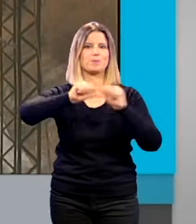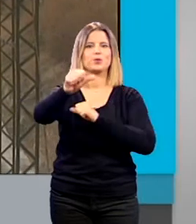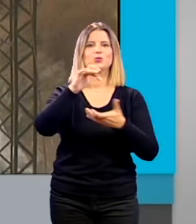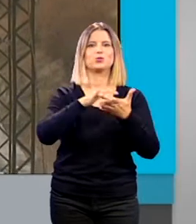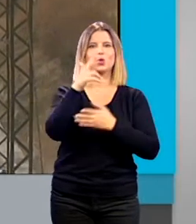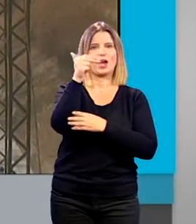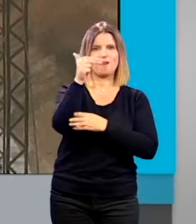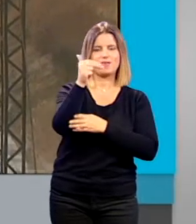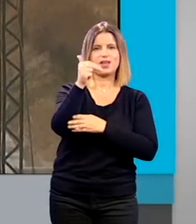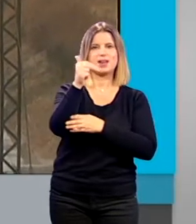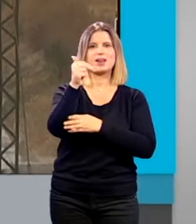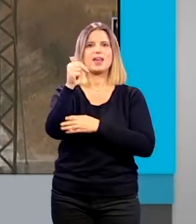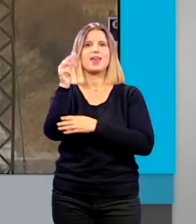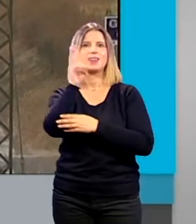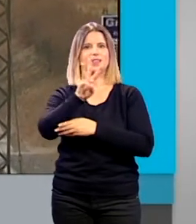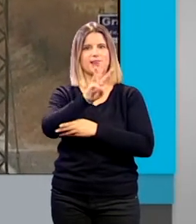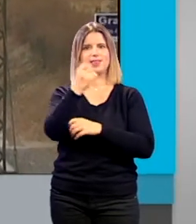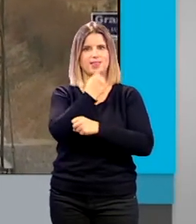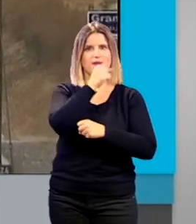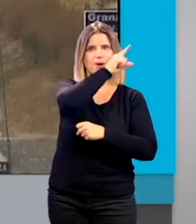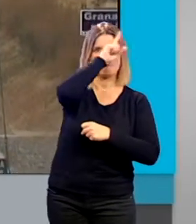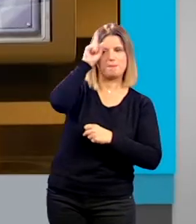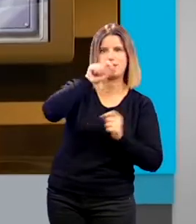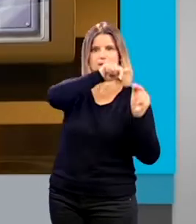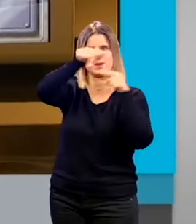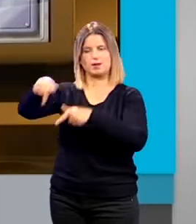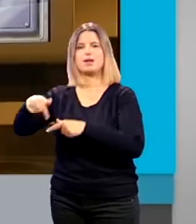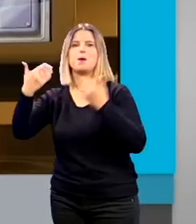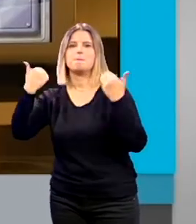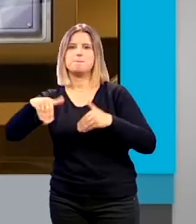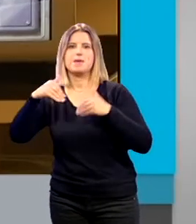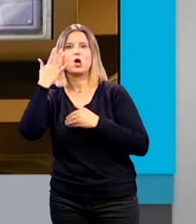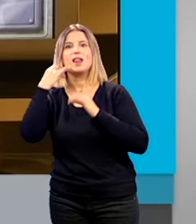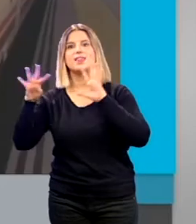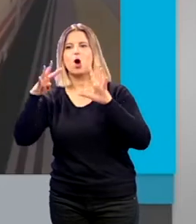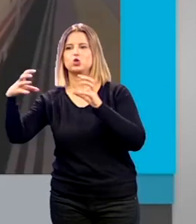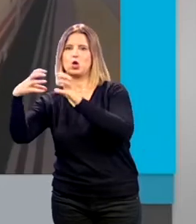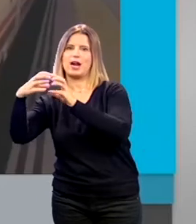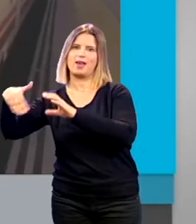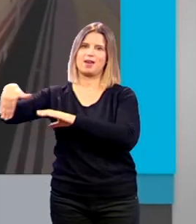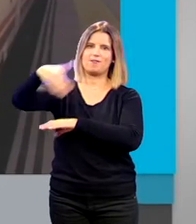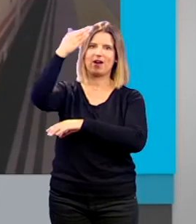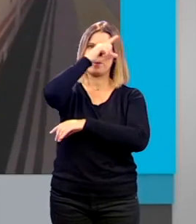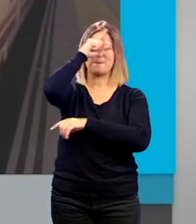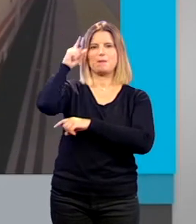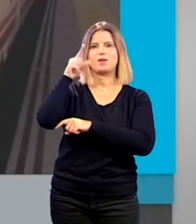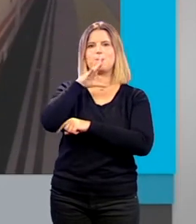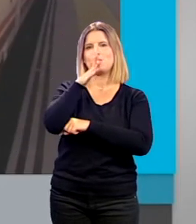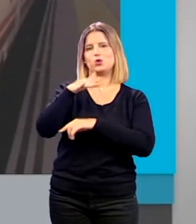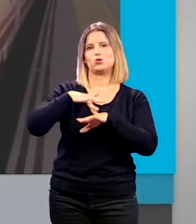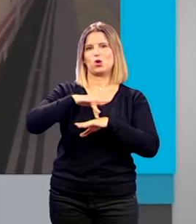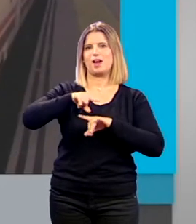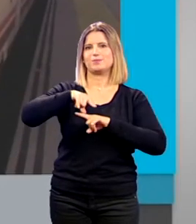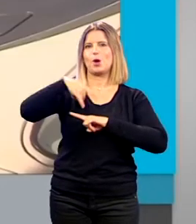viernes 3 y 10 de diciembre desde Madrid y el miércoles día 8 desde Granada para facilitar el retorno tras los días de fiesta.